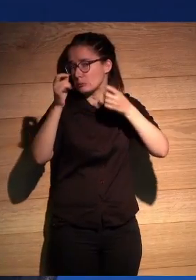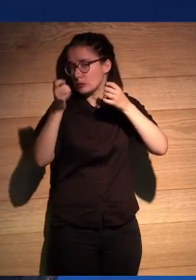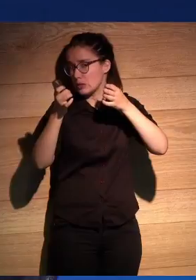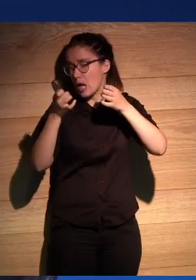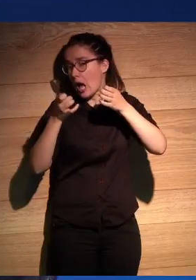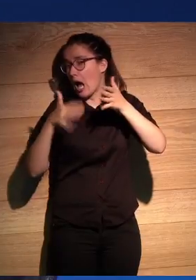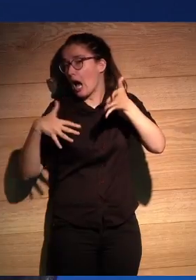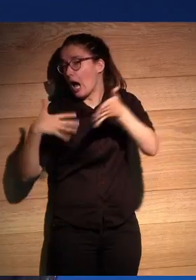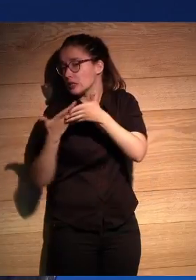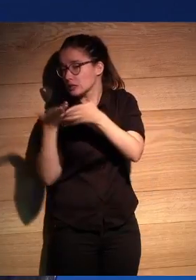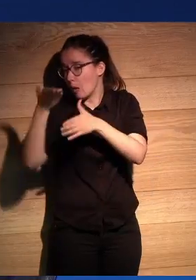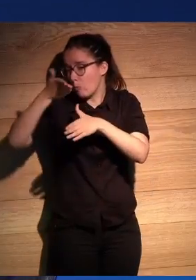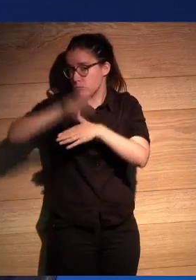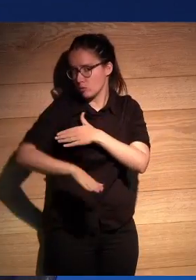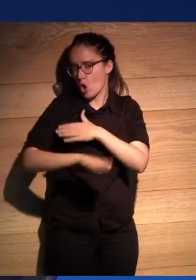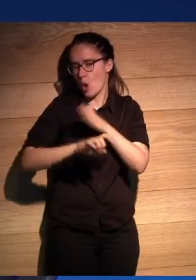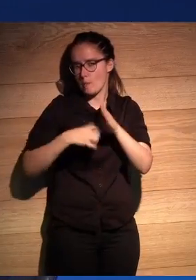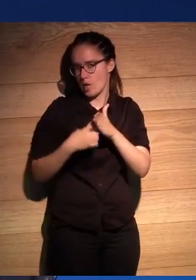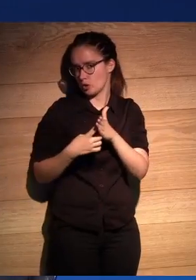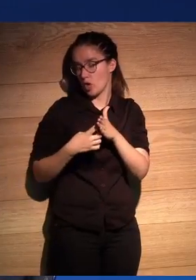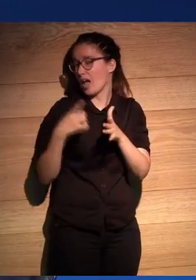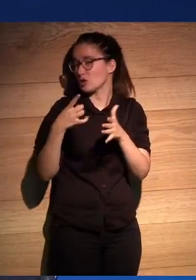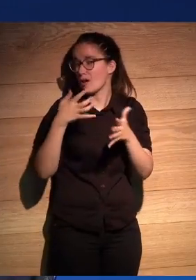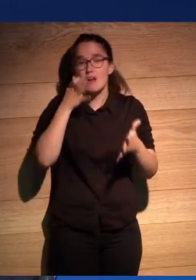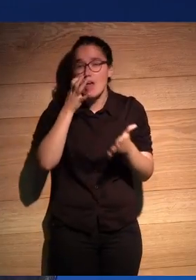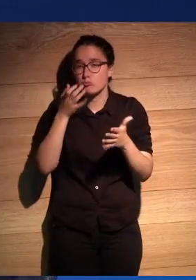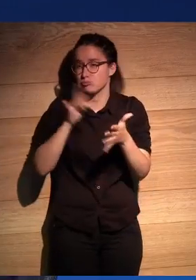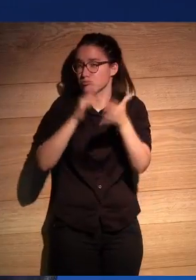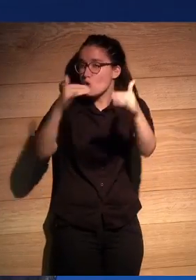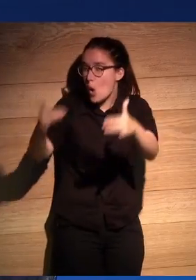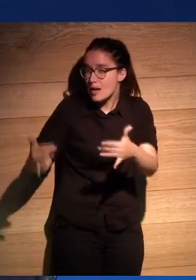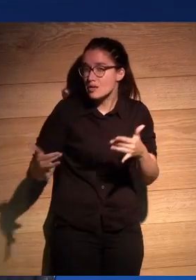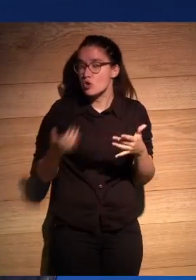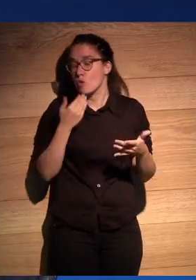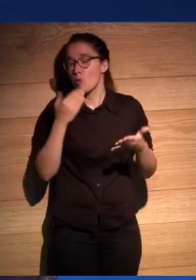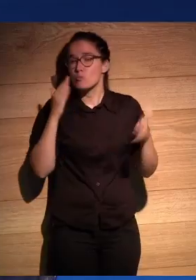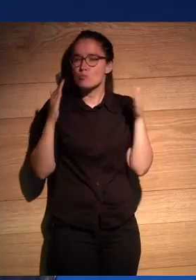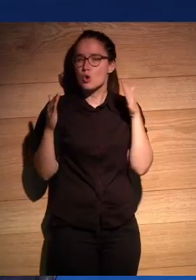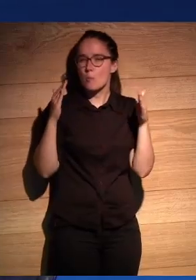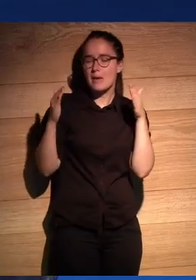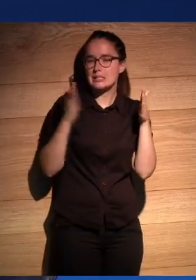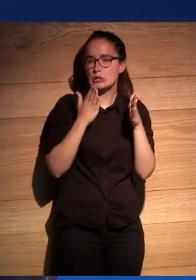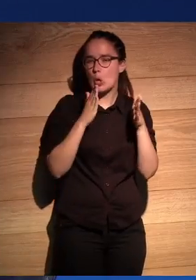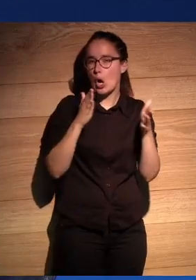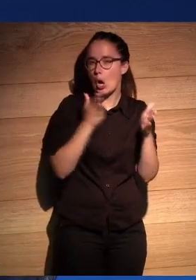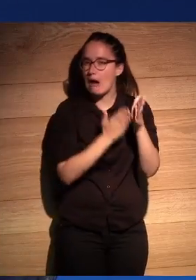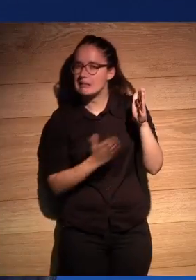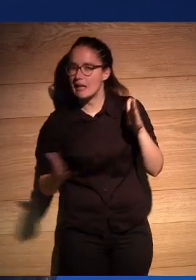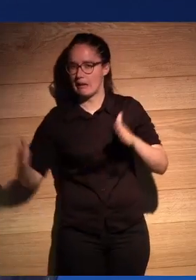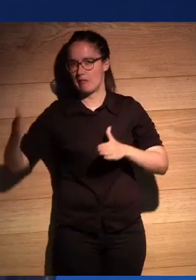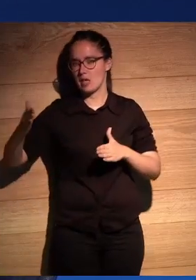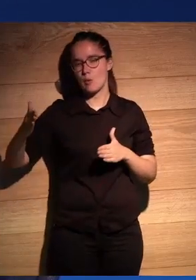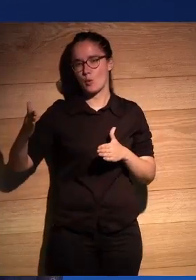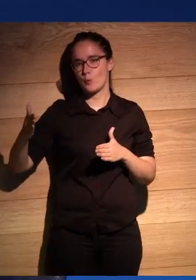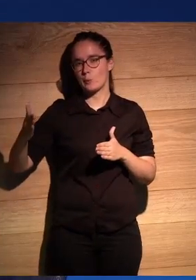mientras moría que nada de eso había ocurrido y que era como una especie de momento alternativo que le